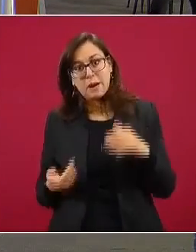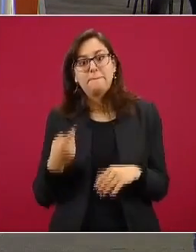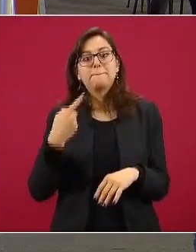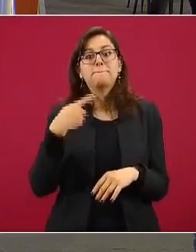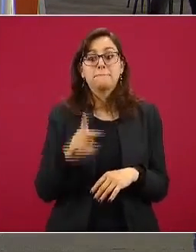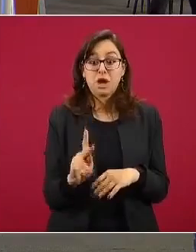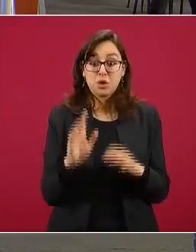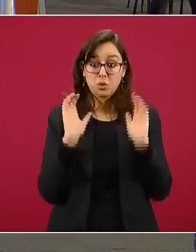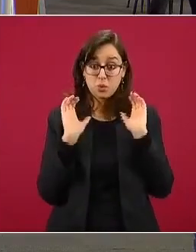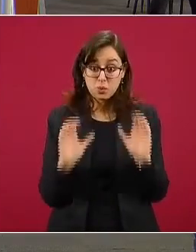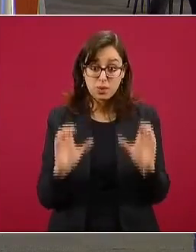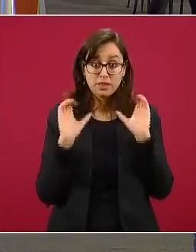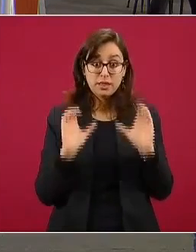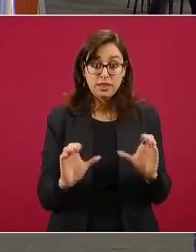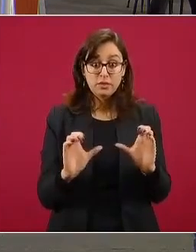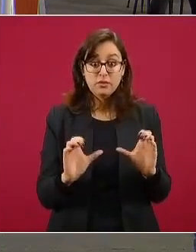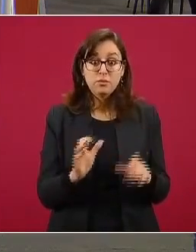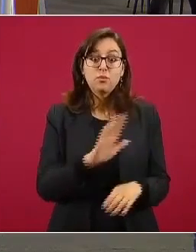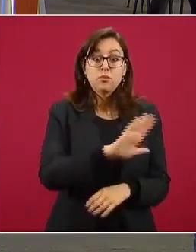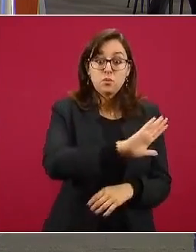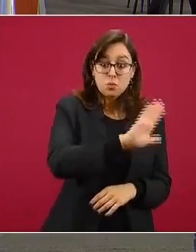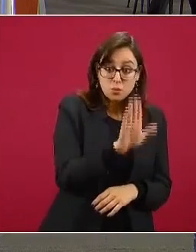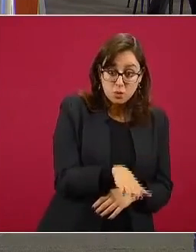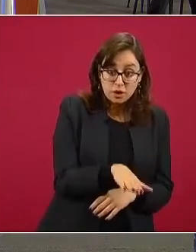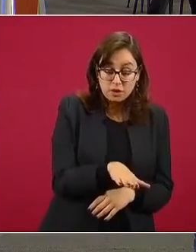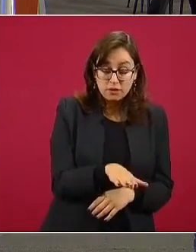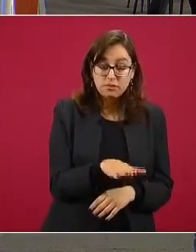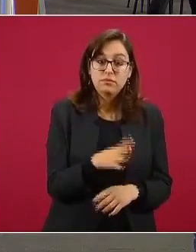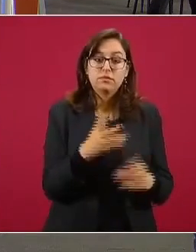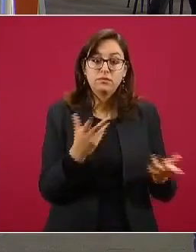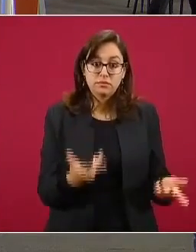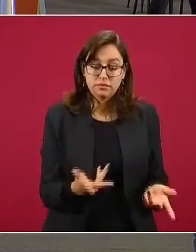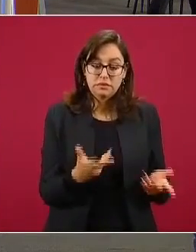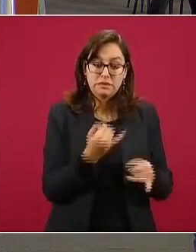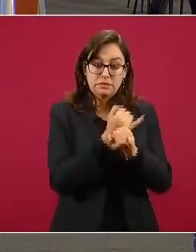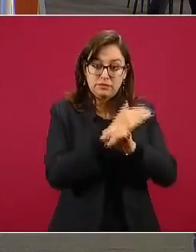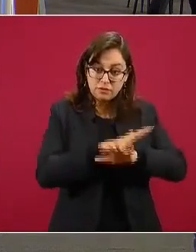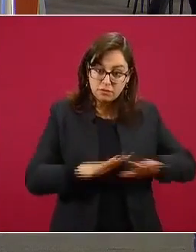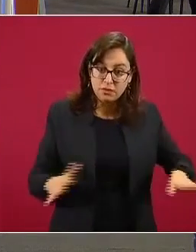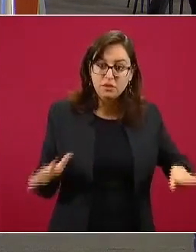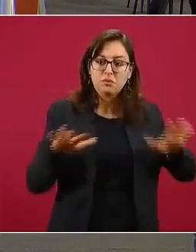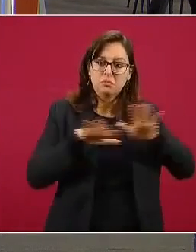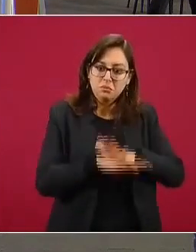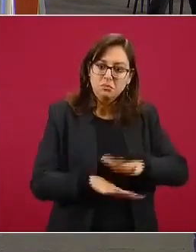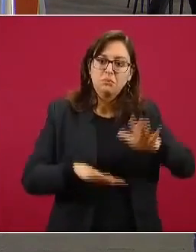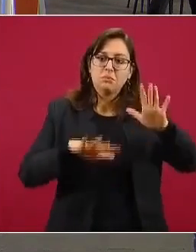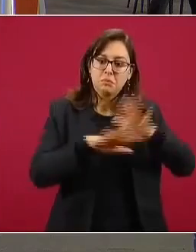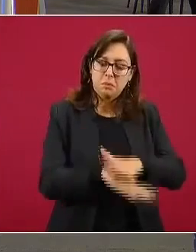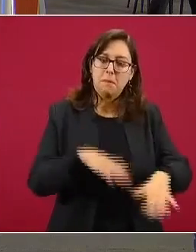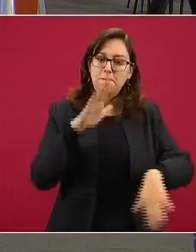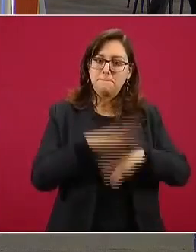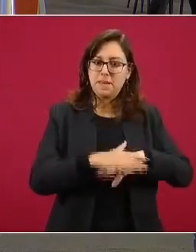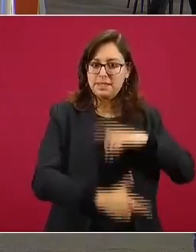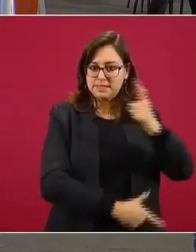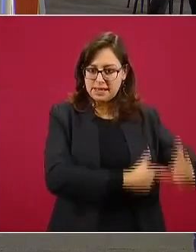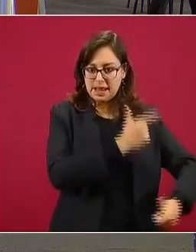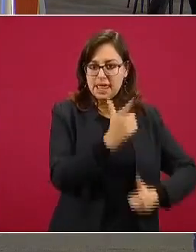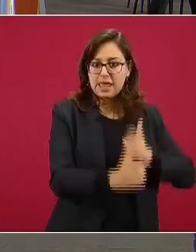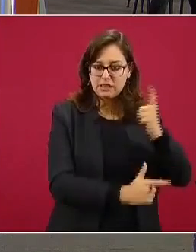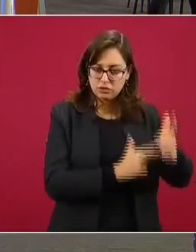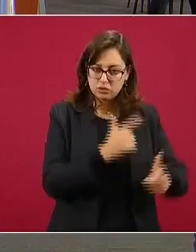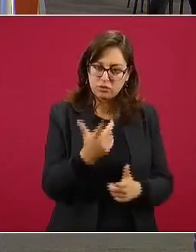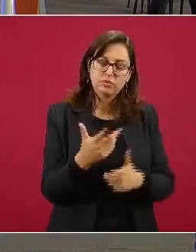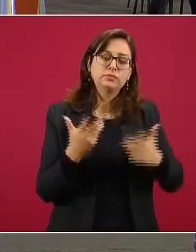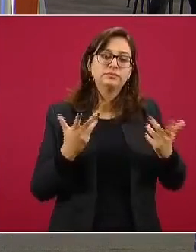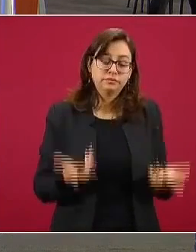interpretación. Las defunciones tienen un proceso de flujo de la información que es un poco más lento que los casos, por